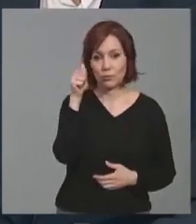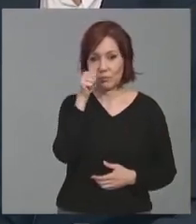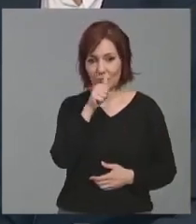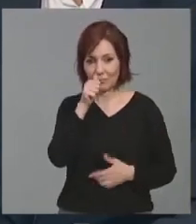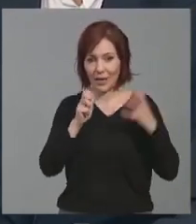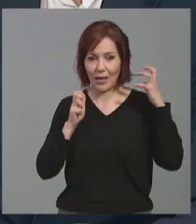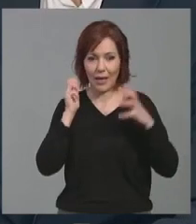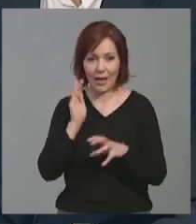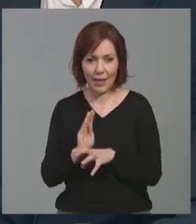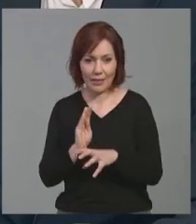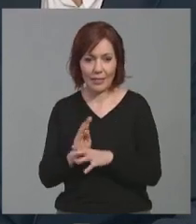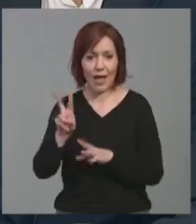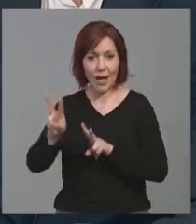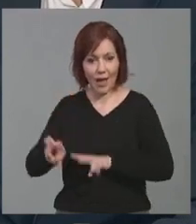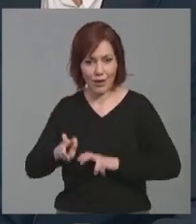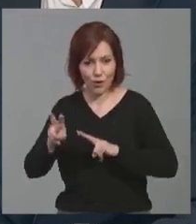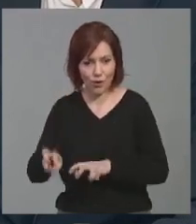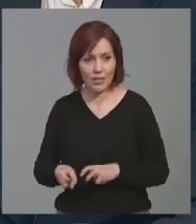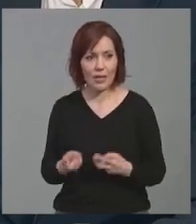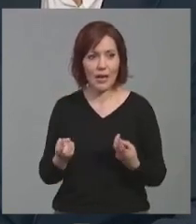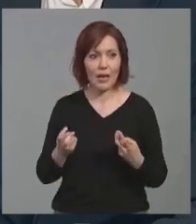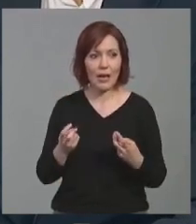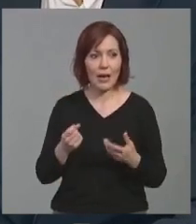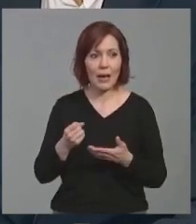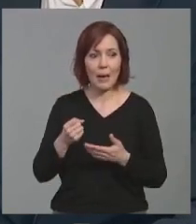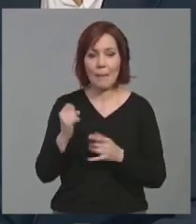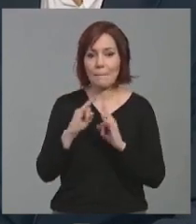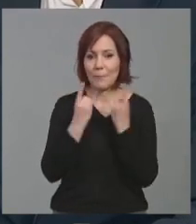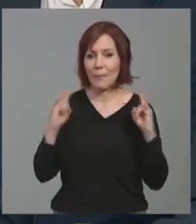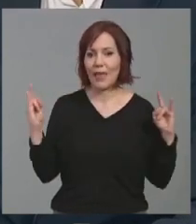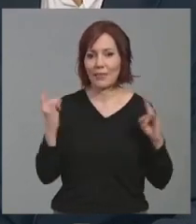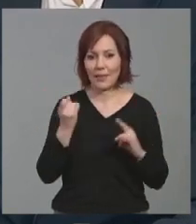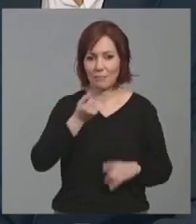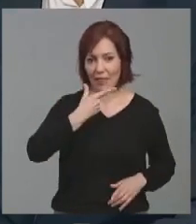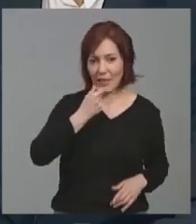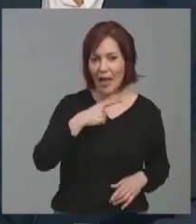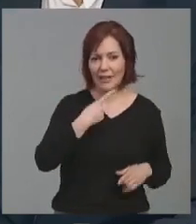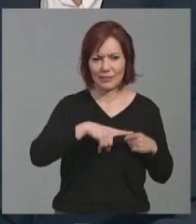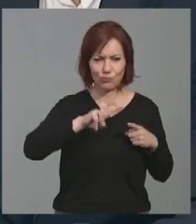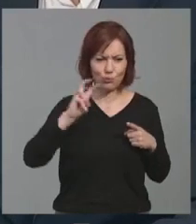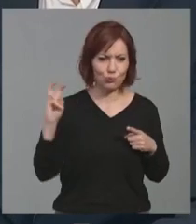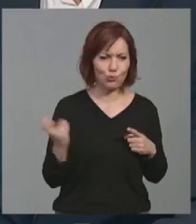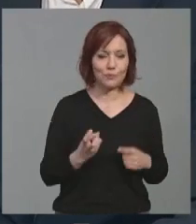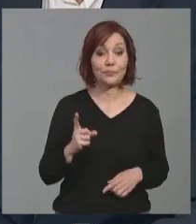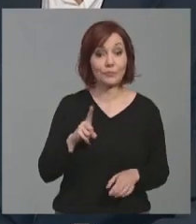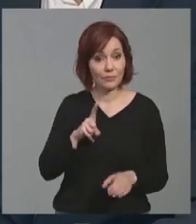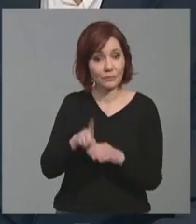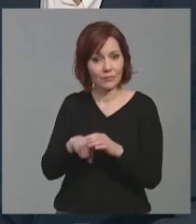ganadería extensiva, arqueología, plantas medicinales, bueno, un montón de cosas. Y hablaba, precisamente, también de esa implicación del sector